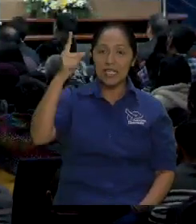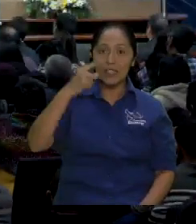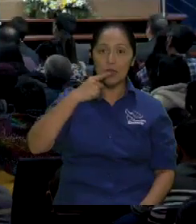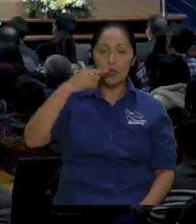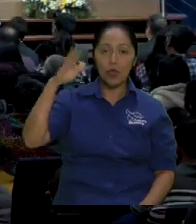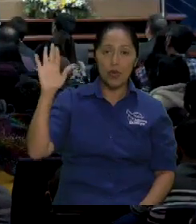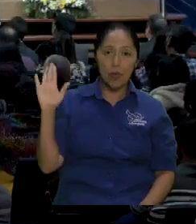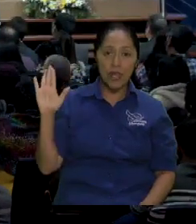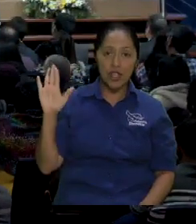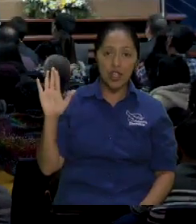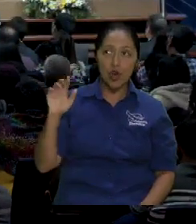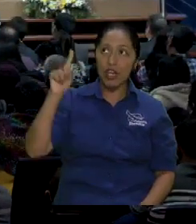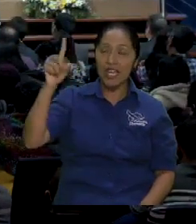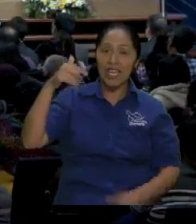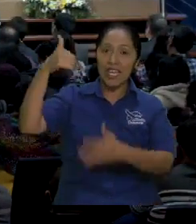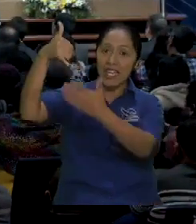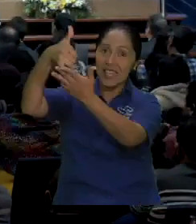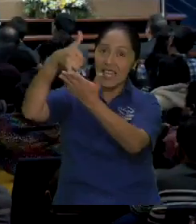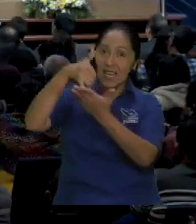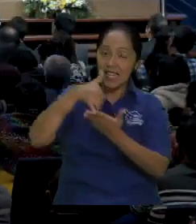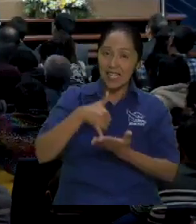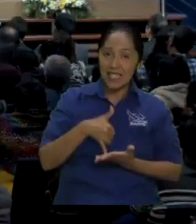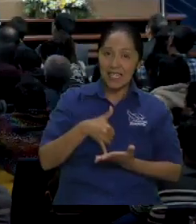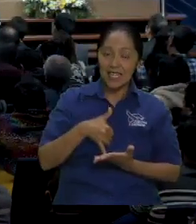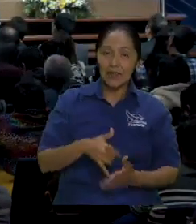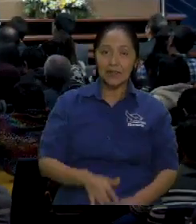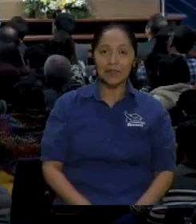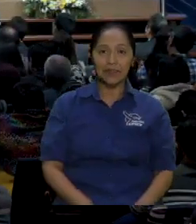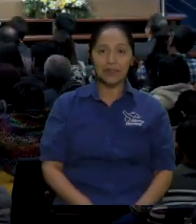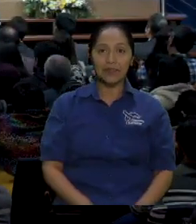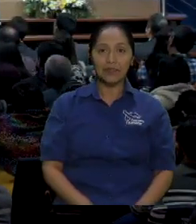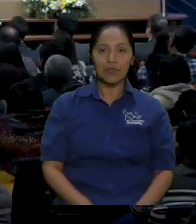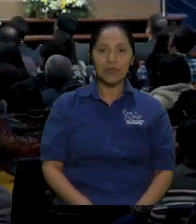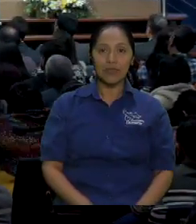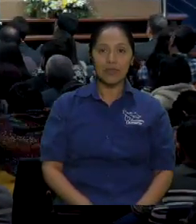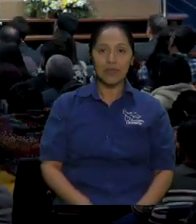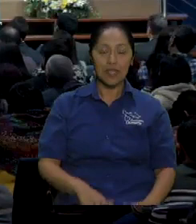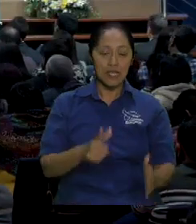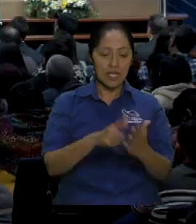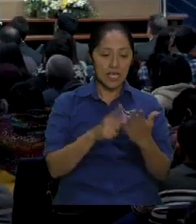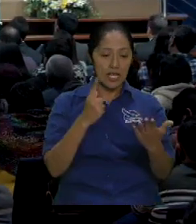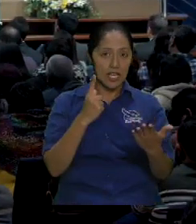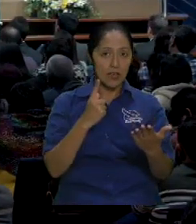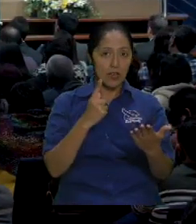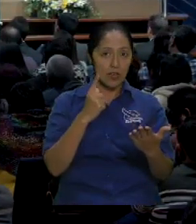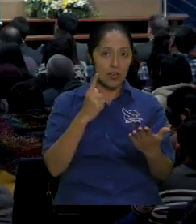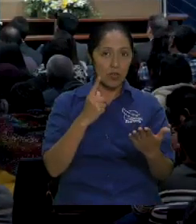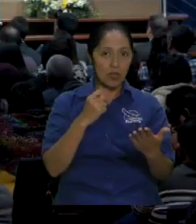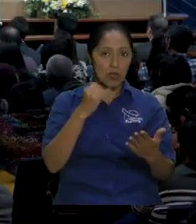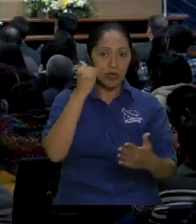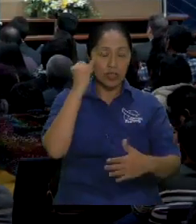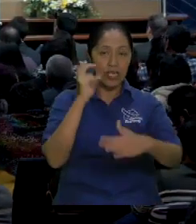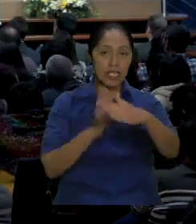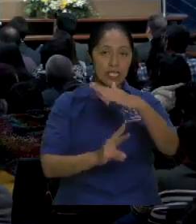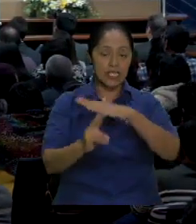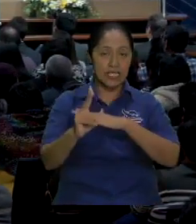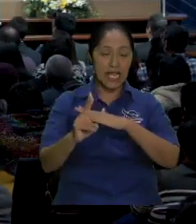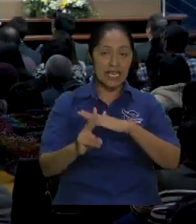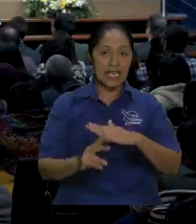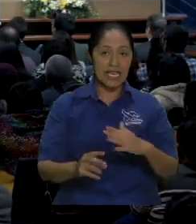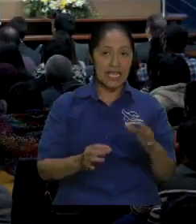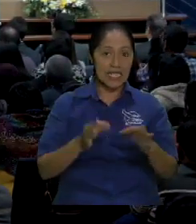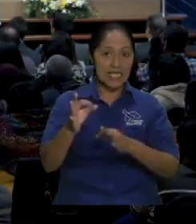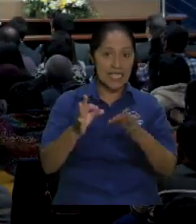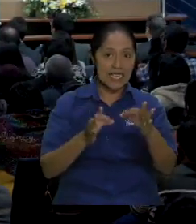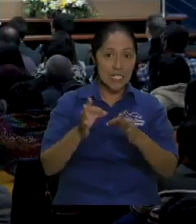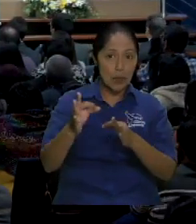dentro de los pagos está Isaías capítulo 54 el 17 en adelante bueno desde antes en donde dice todos